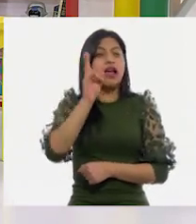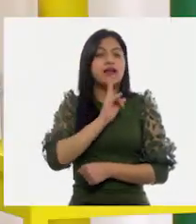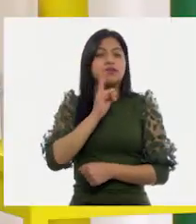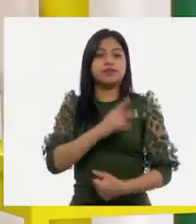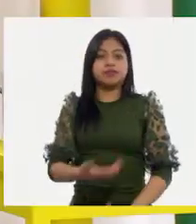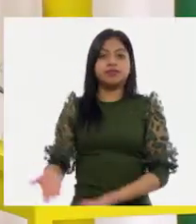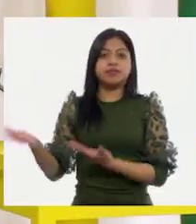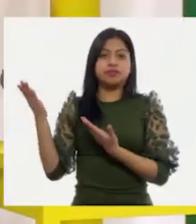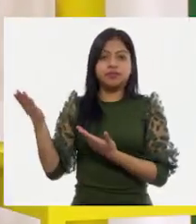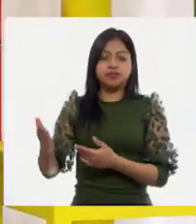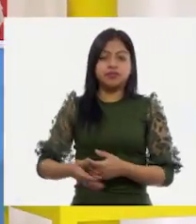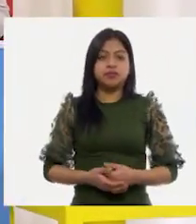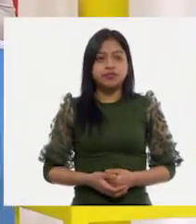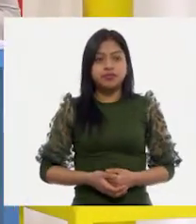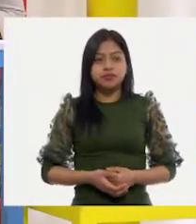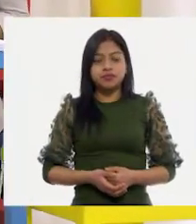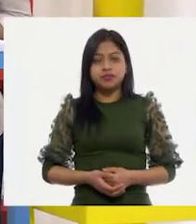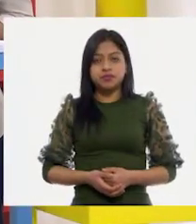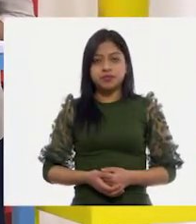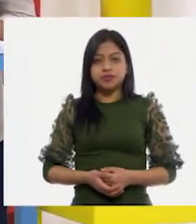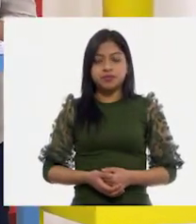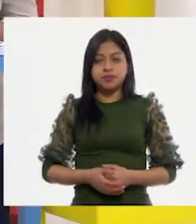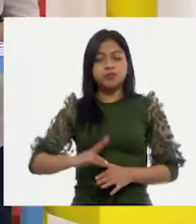regresar...